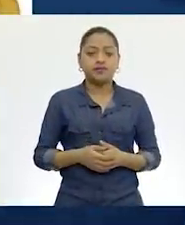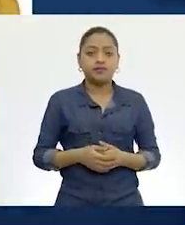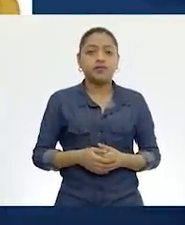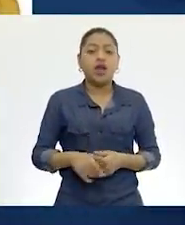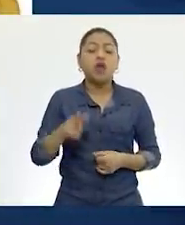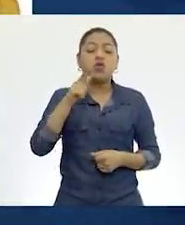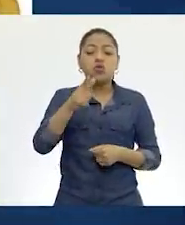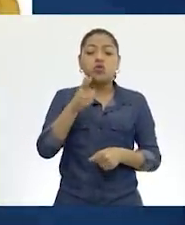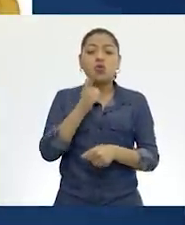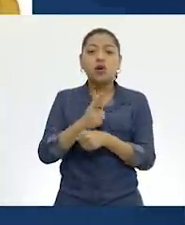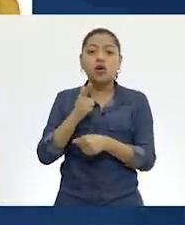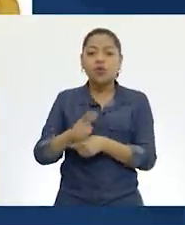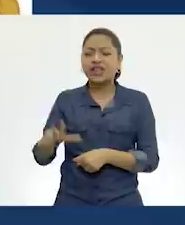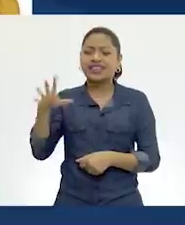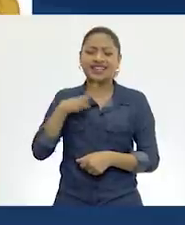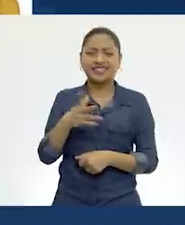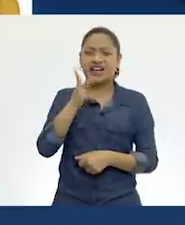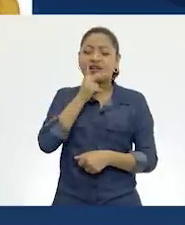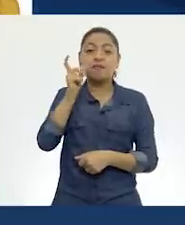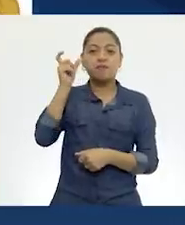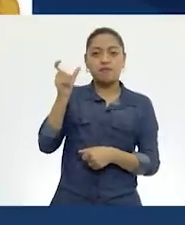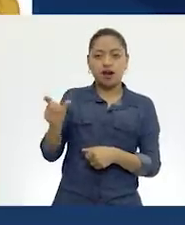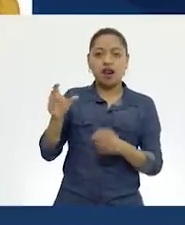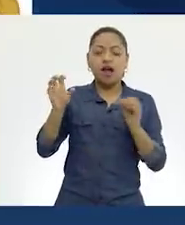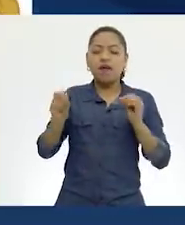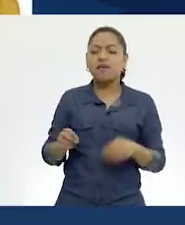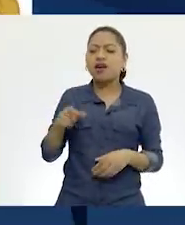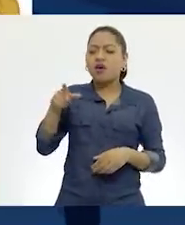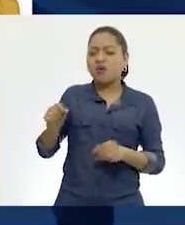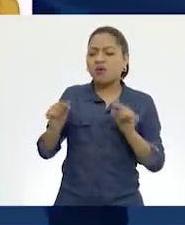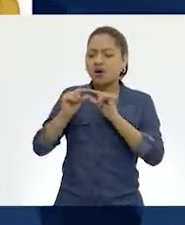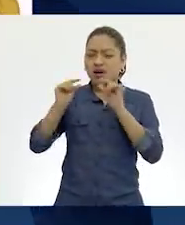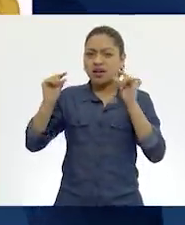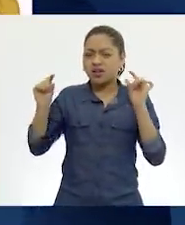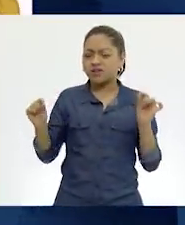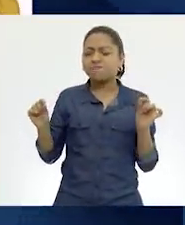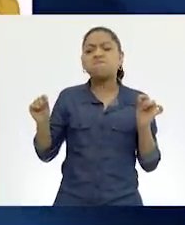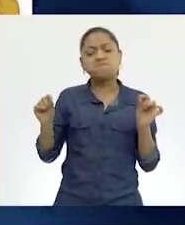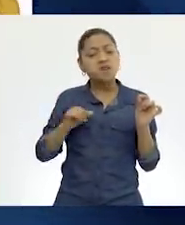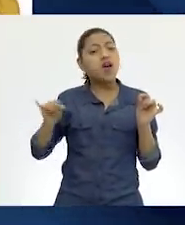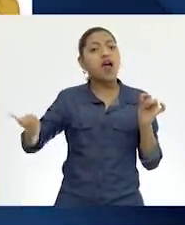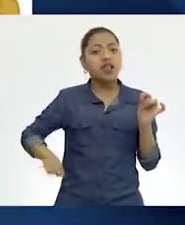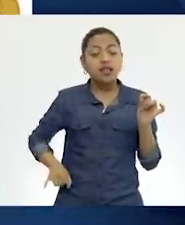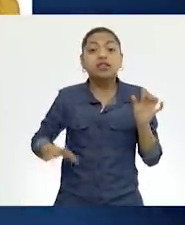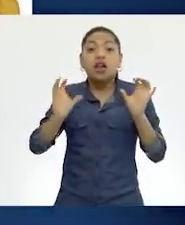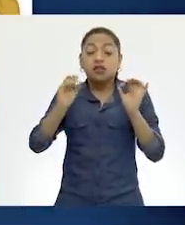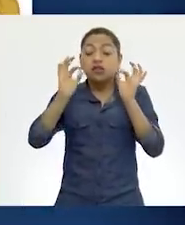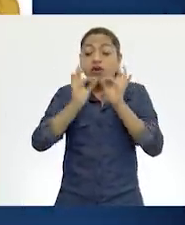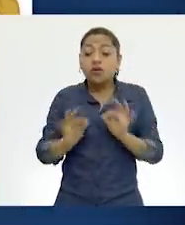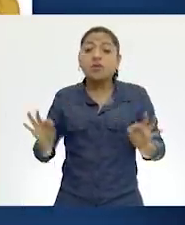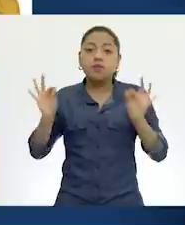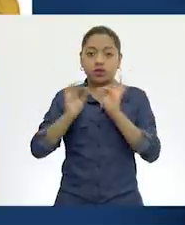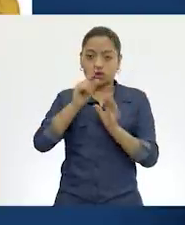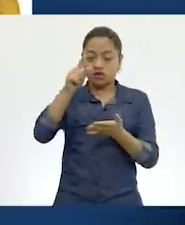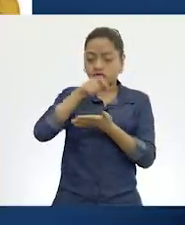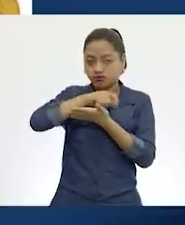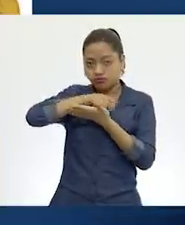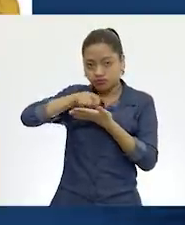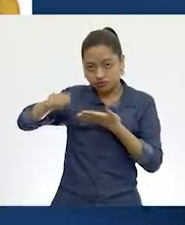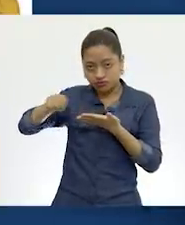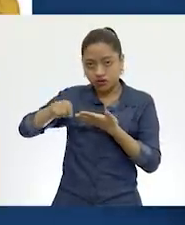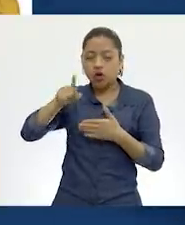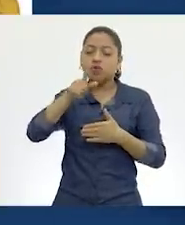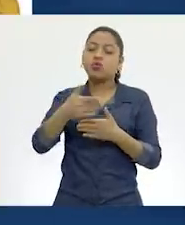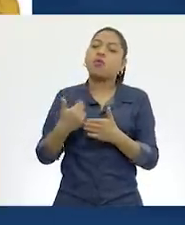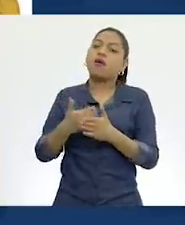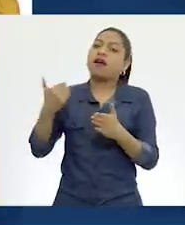encuentras alguna palabra, alguna idea que llame tu atención, que te parezca relevante, la marques, como también ya